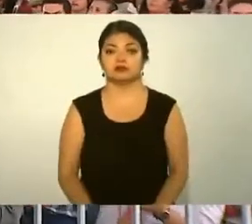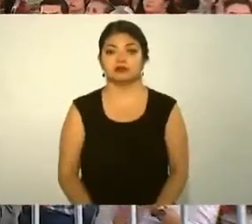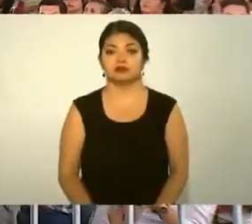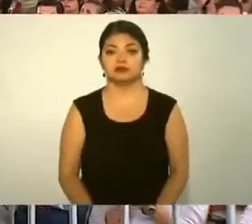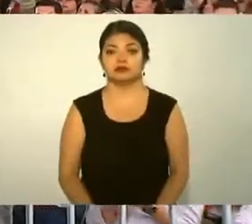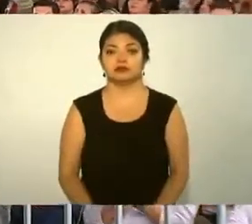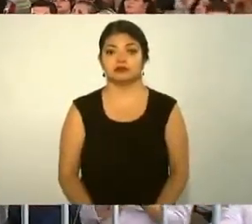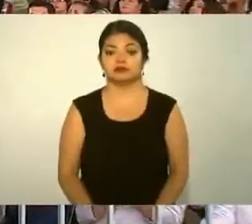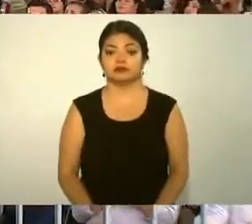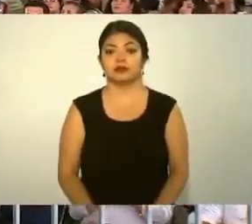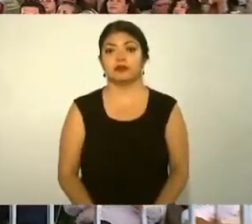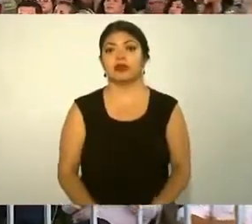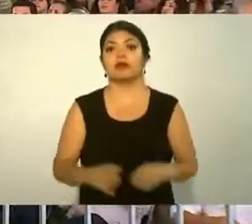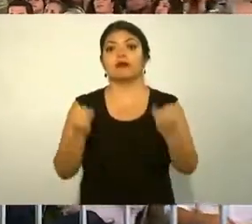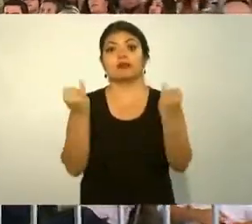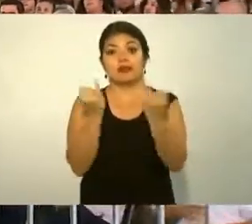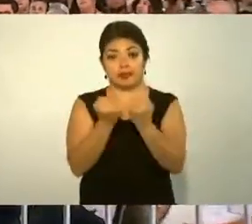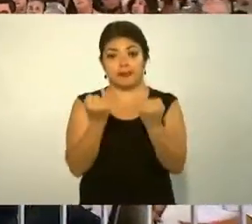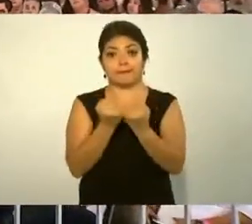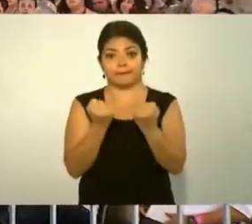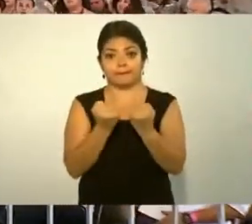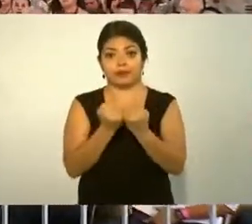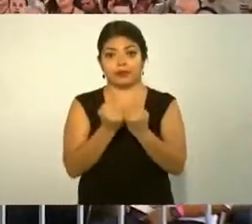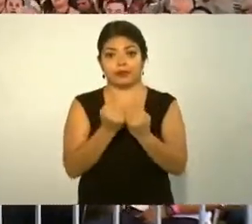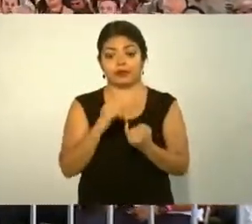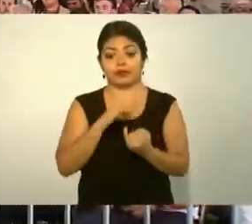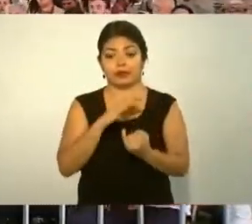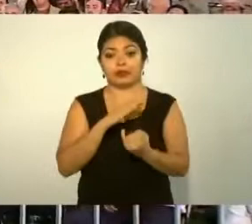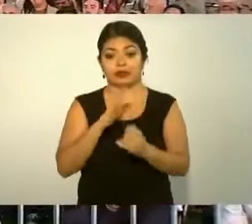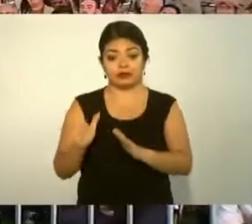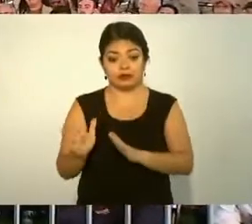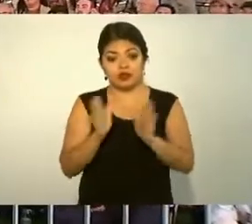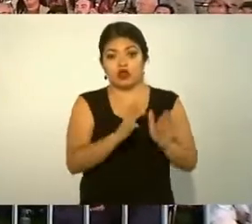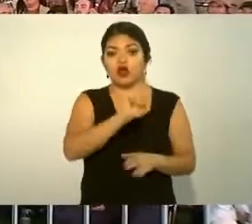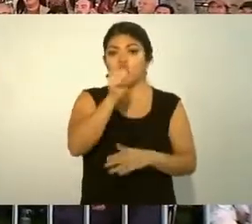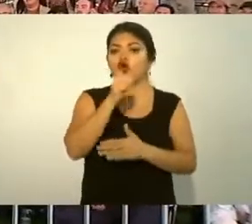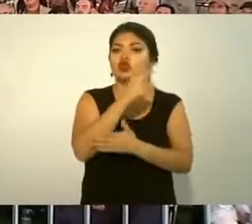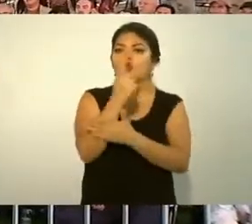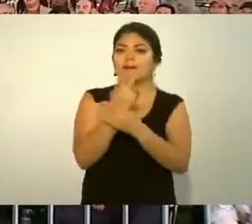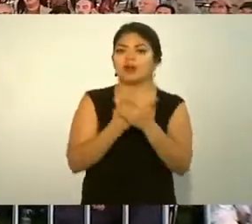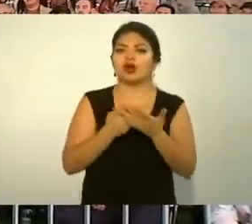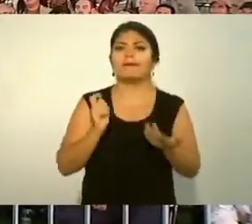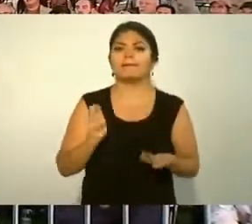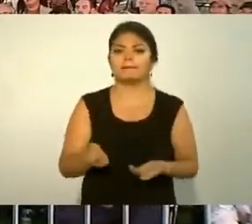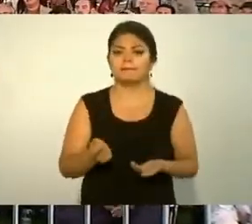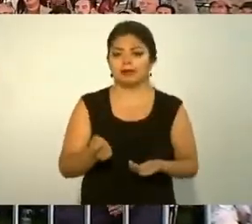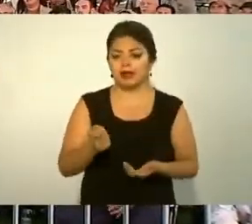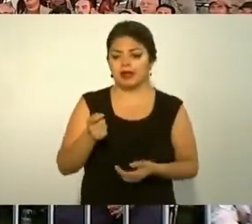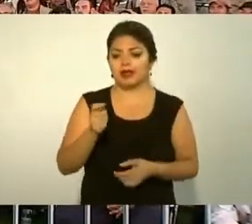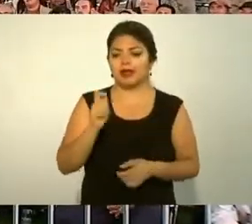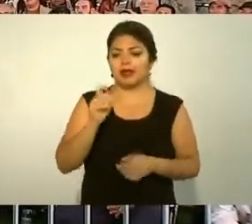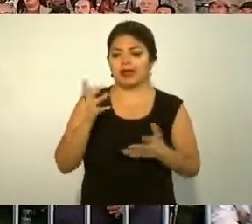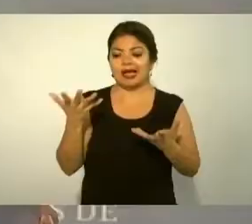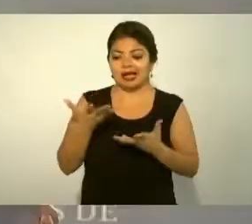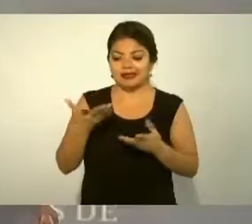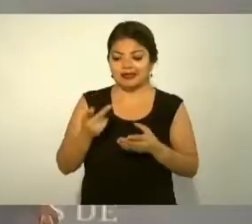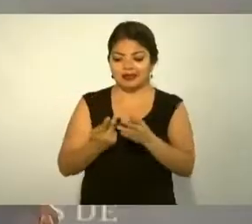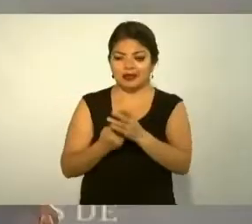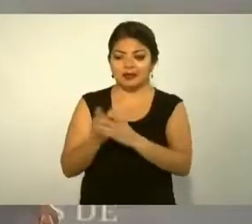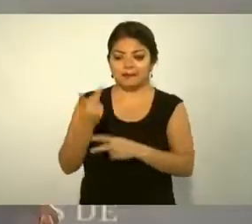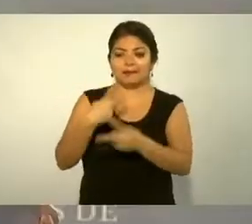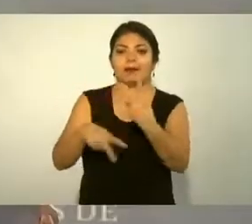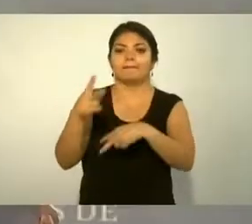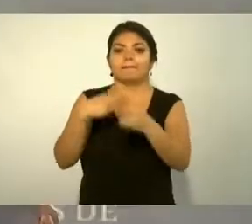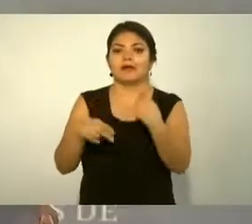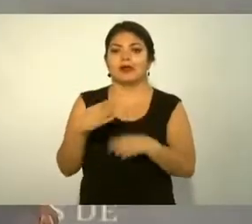y tenemos el otro programa que es producción para el bienestar que se